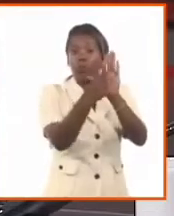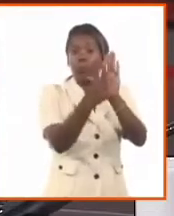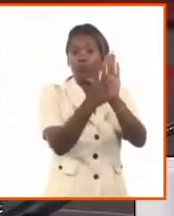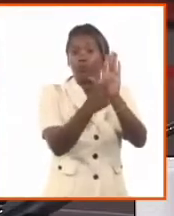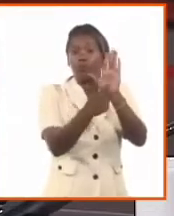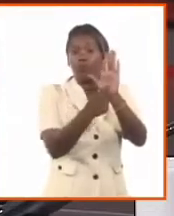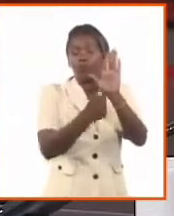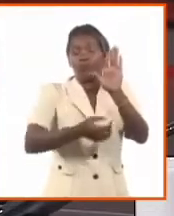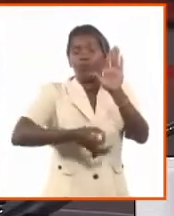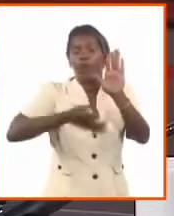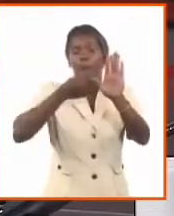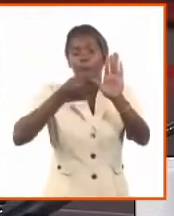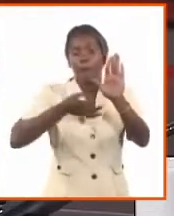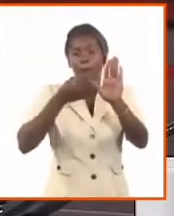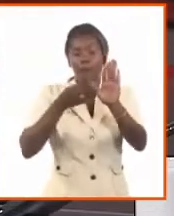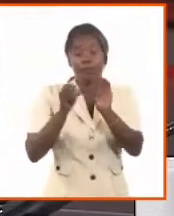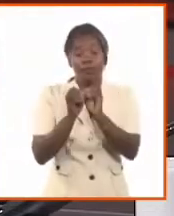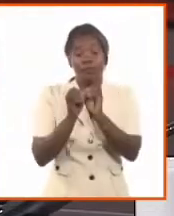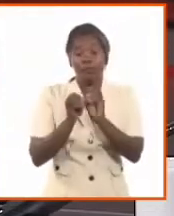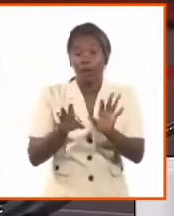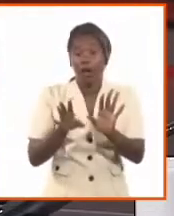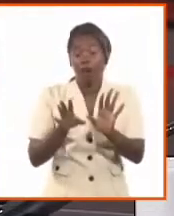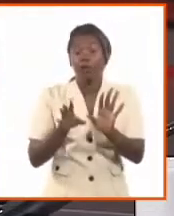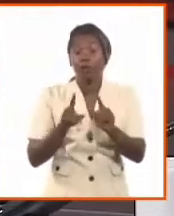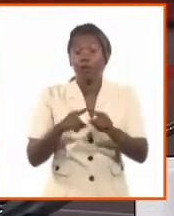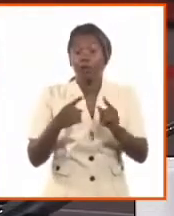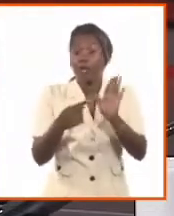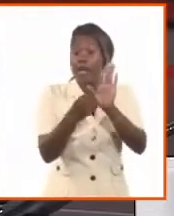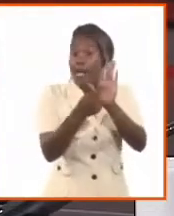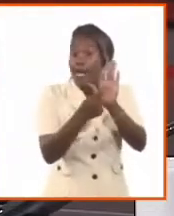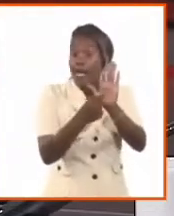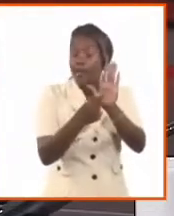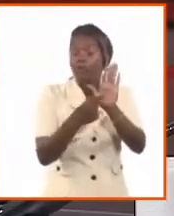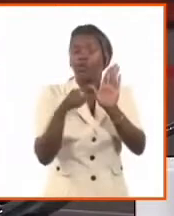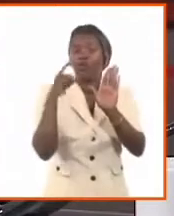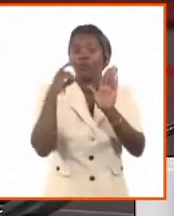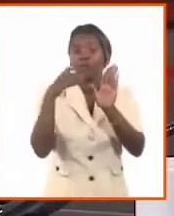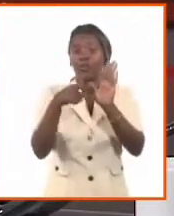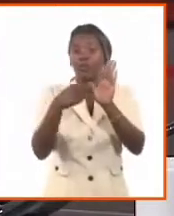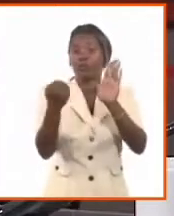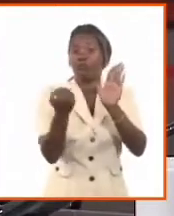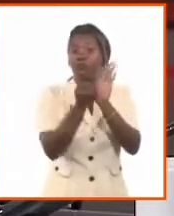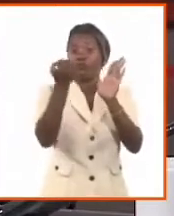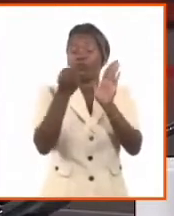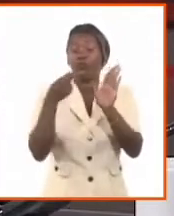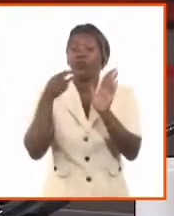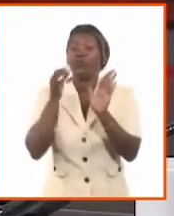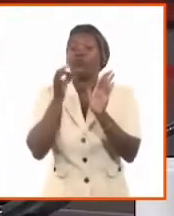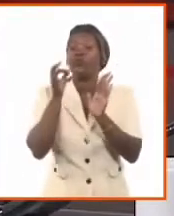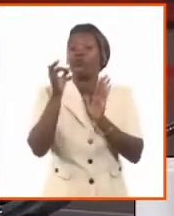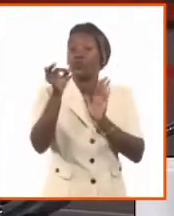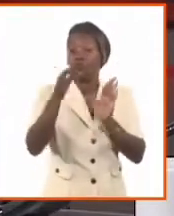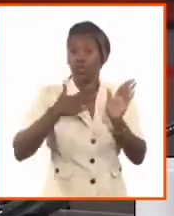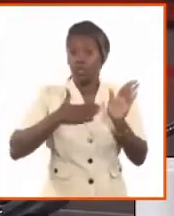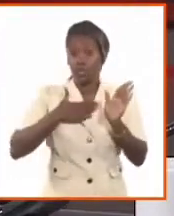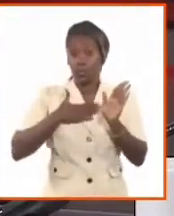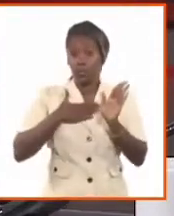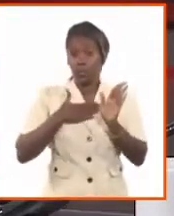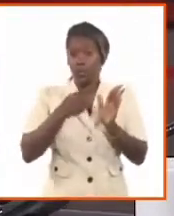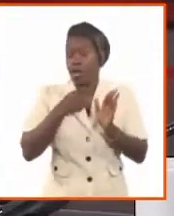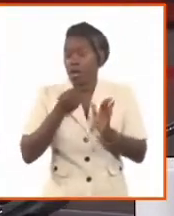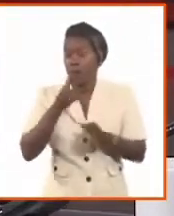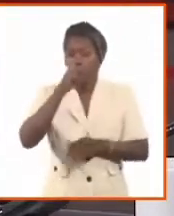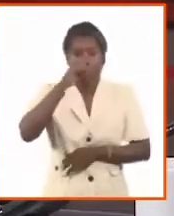si tienen dudas, pues esclarezcan las dudas. ¿Qué supone la discutida autonomía progresiva de los niños, niñas y